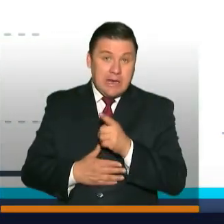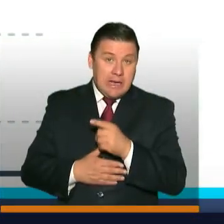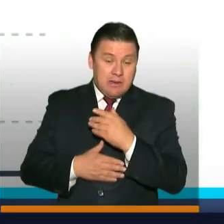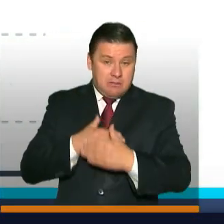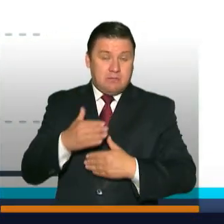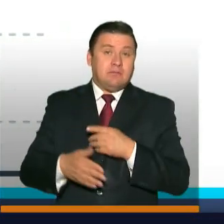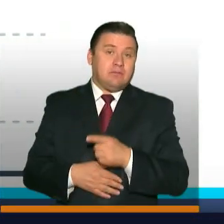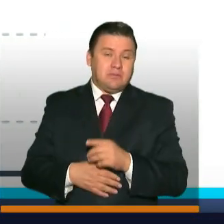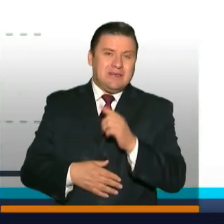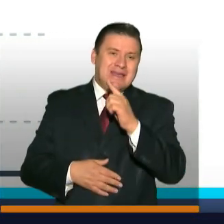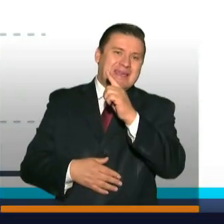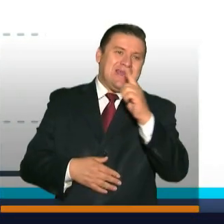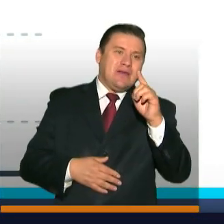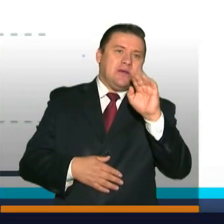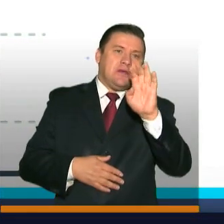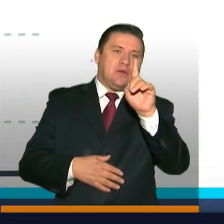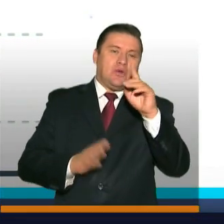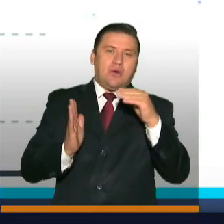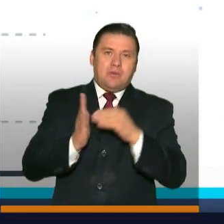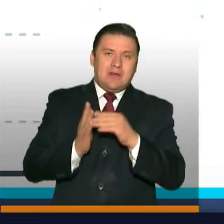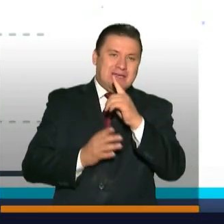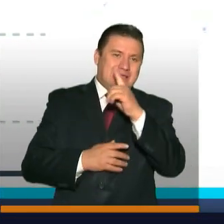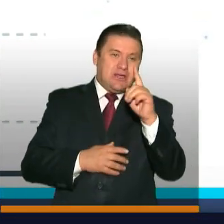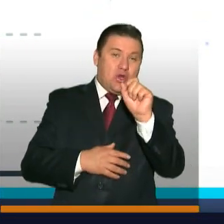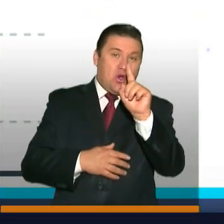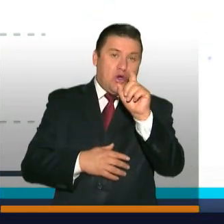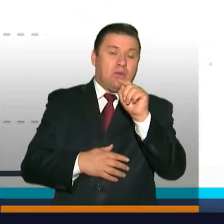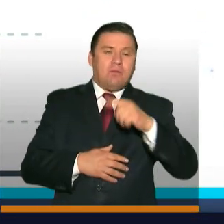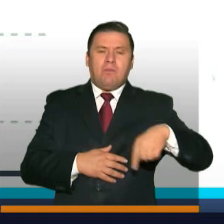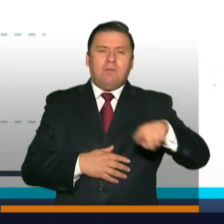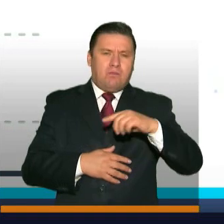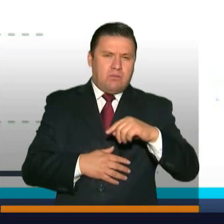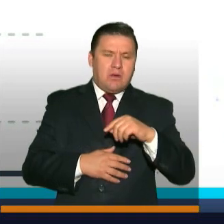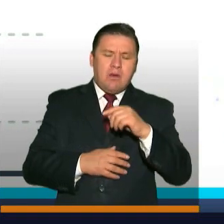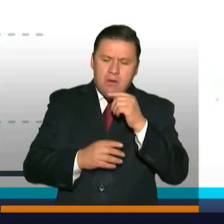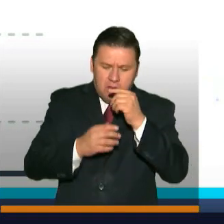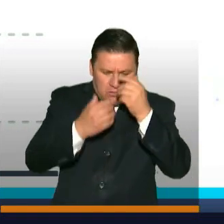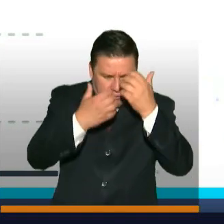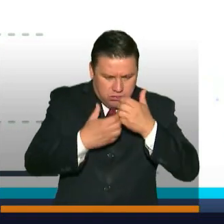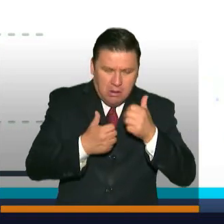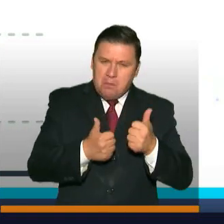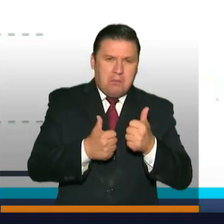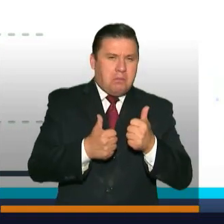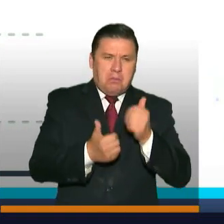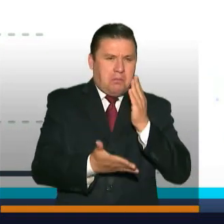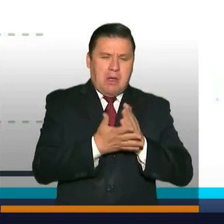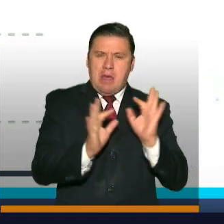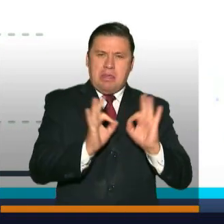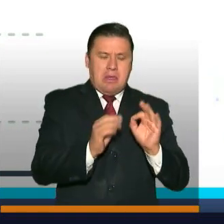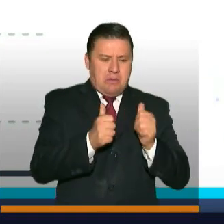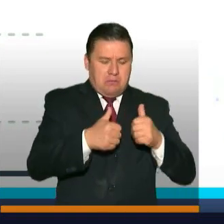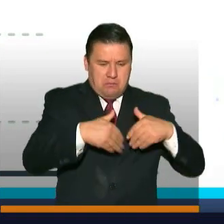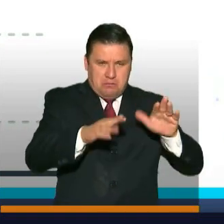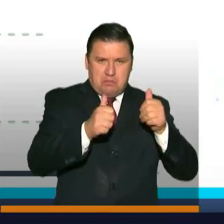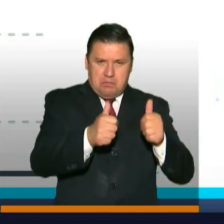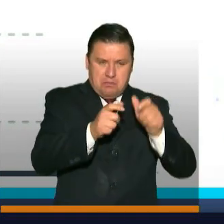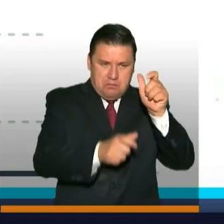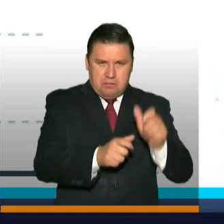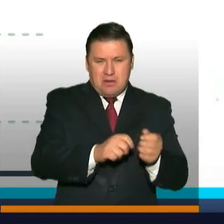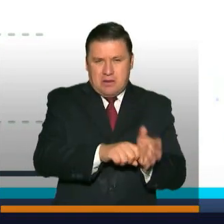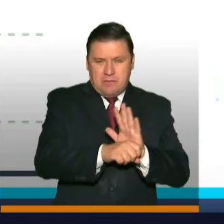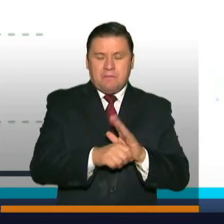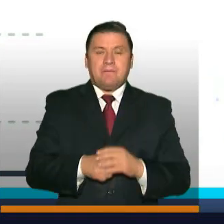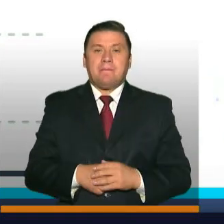cuales 191,111 han sido descartados frente al COVID-19.